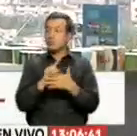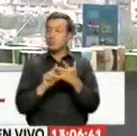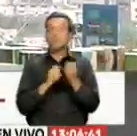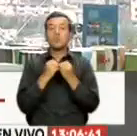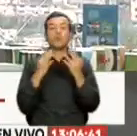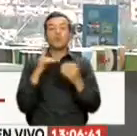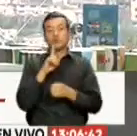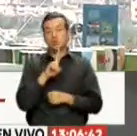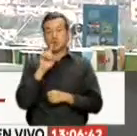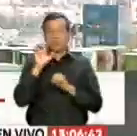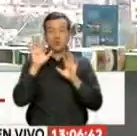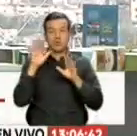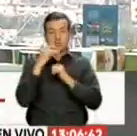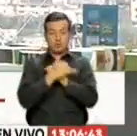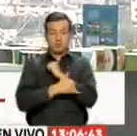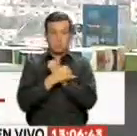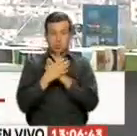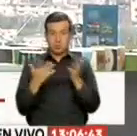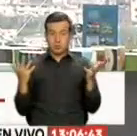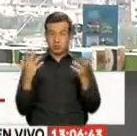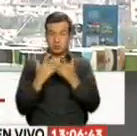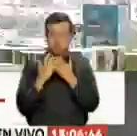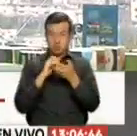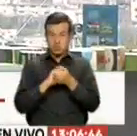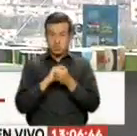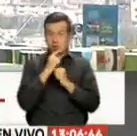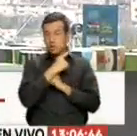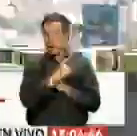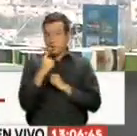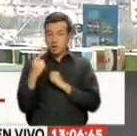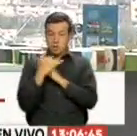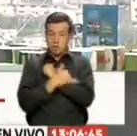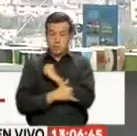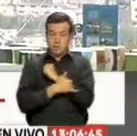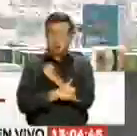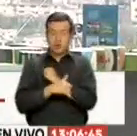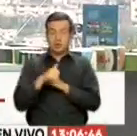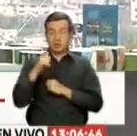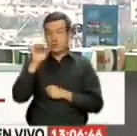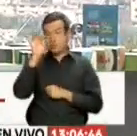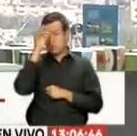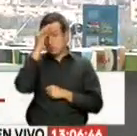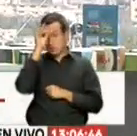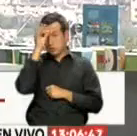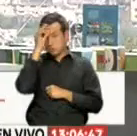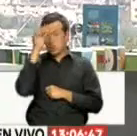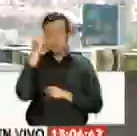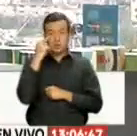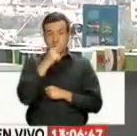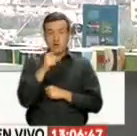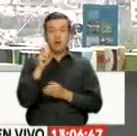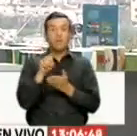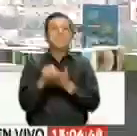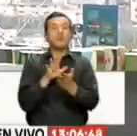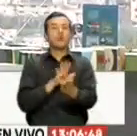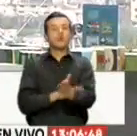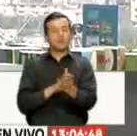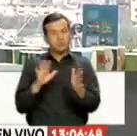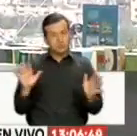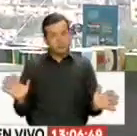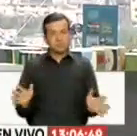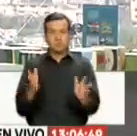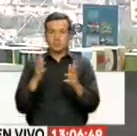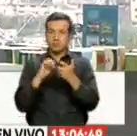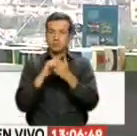de 110 países y juntos con cada país, la agencia francesa logra desarrollar proyectos para tener